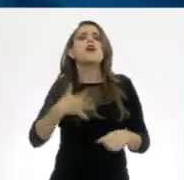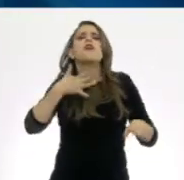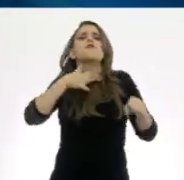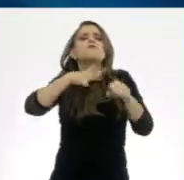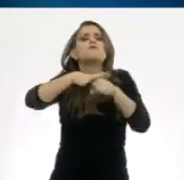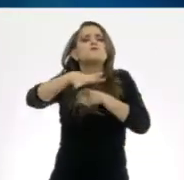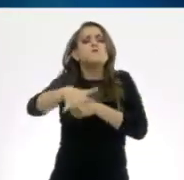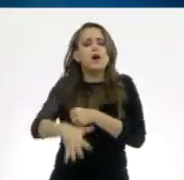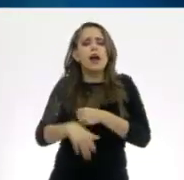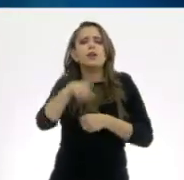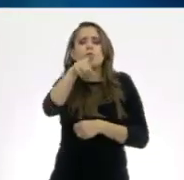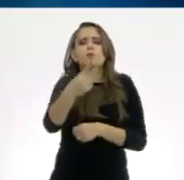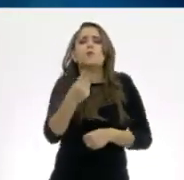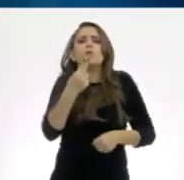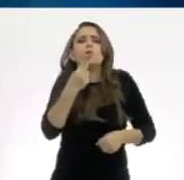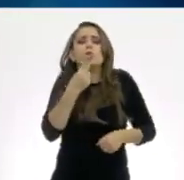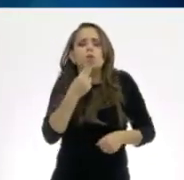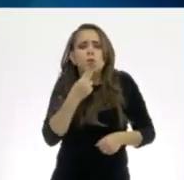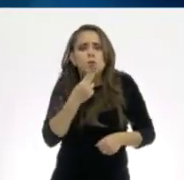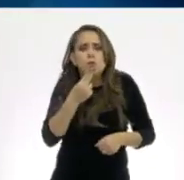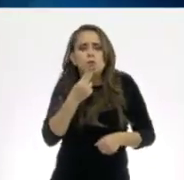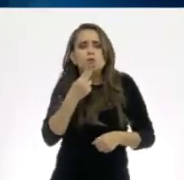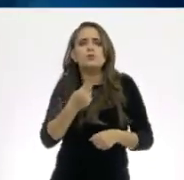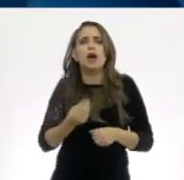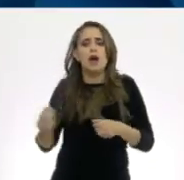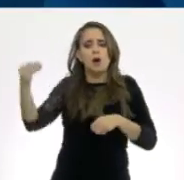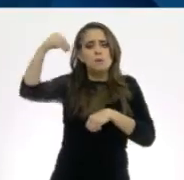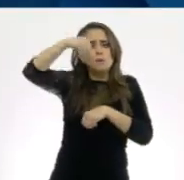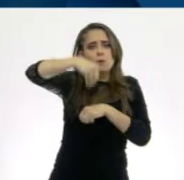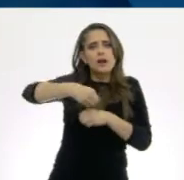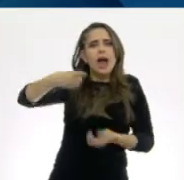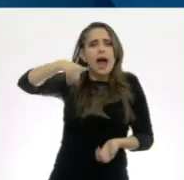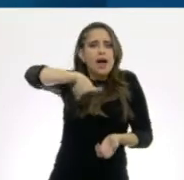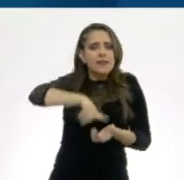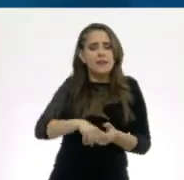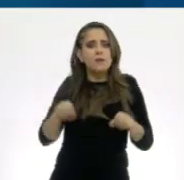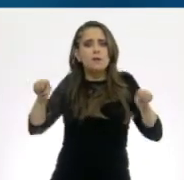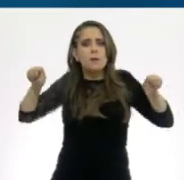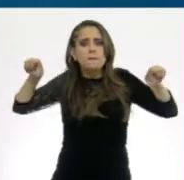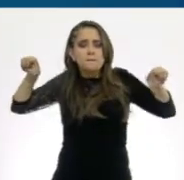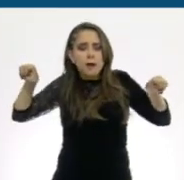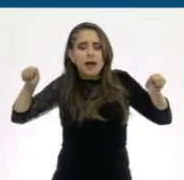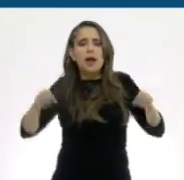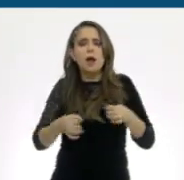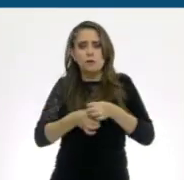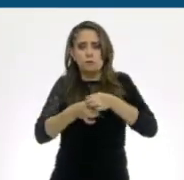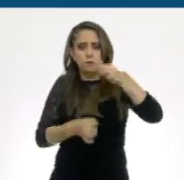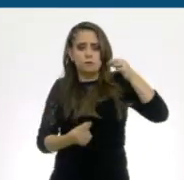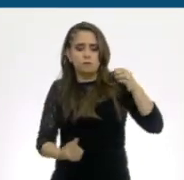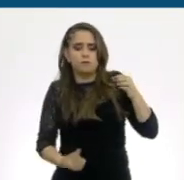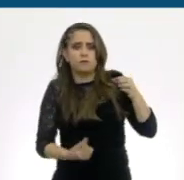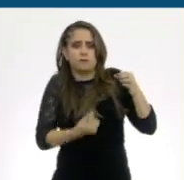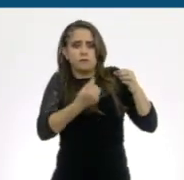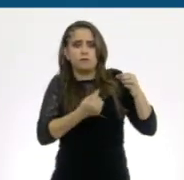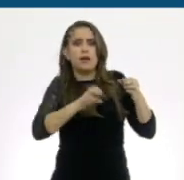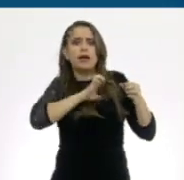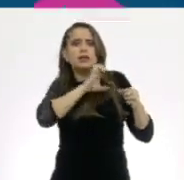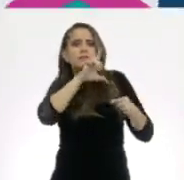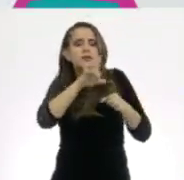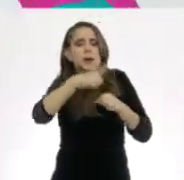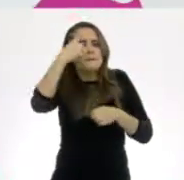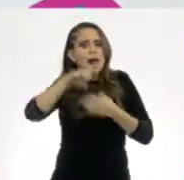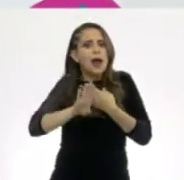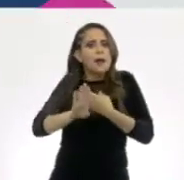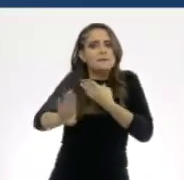método anticonceptivo que consiste en colocar dentro de la matriz un tubo especial diseñado para ello?